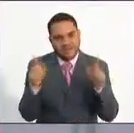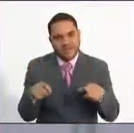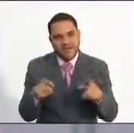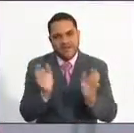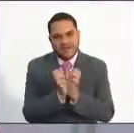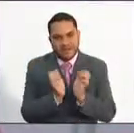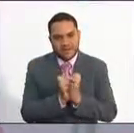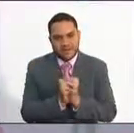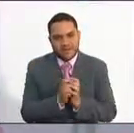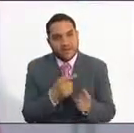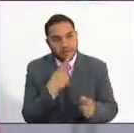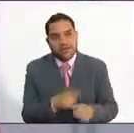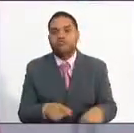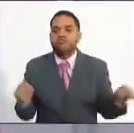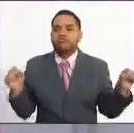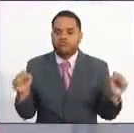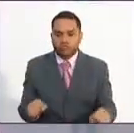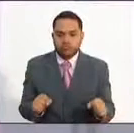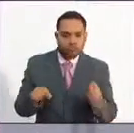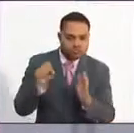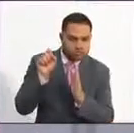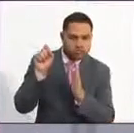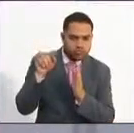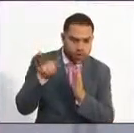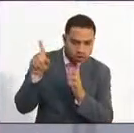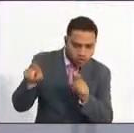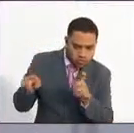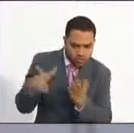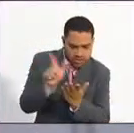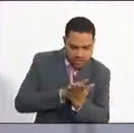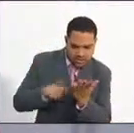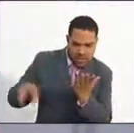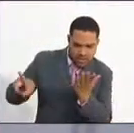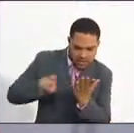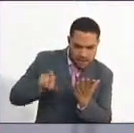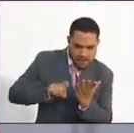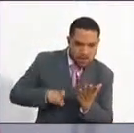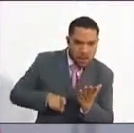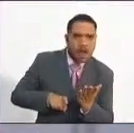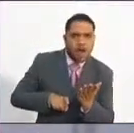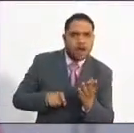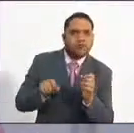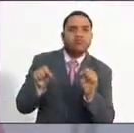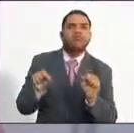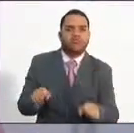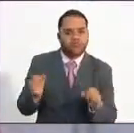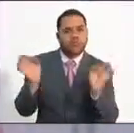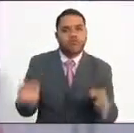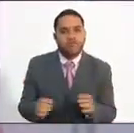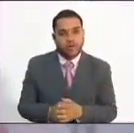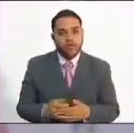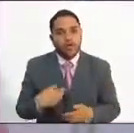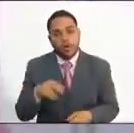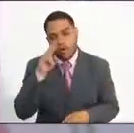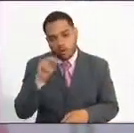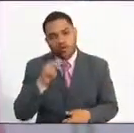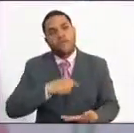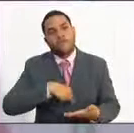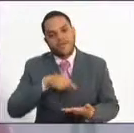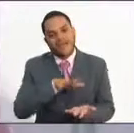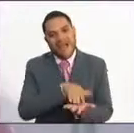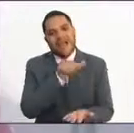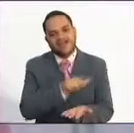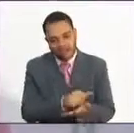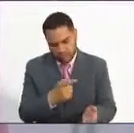a esa lista de elegibles. Y en el mes de junio ya firmé el acta de posesión